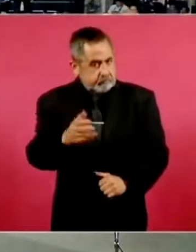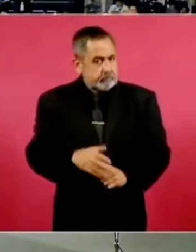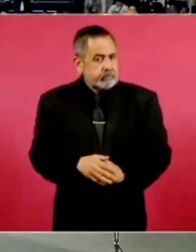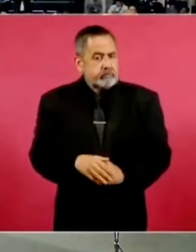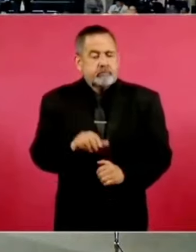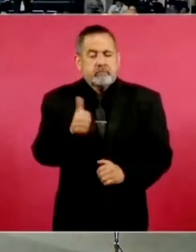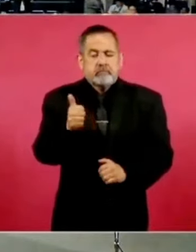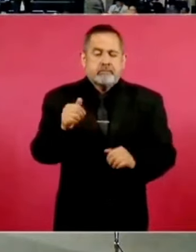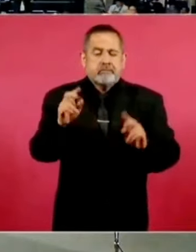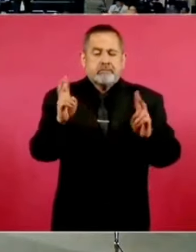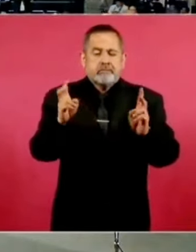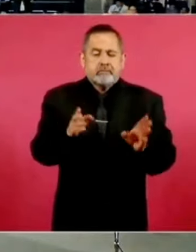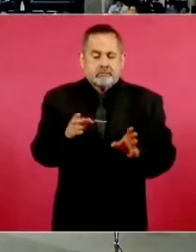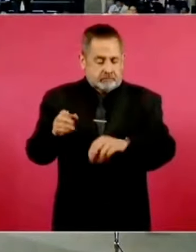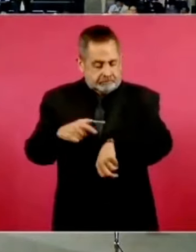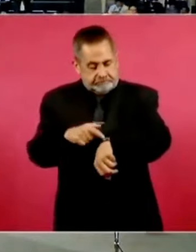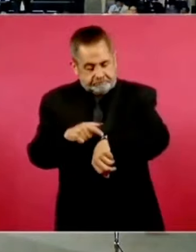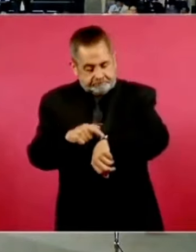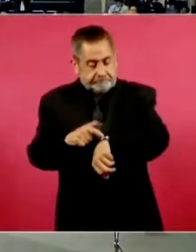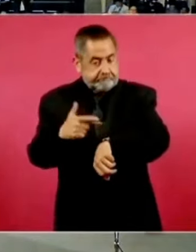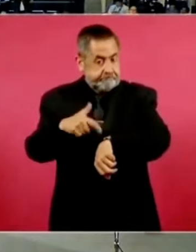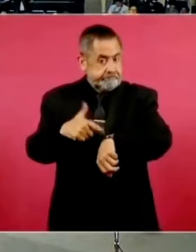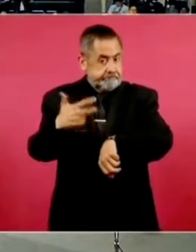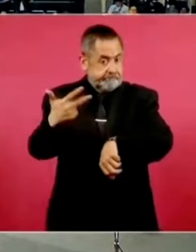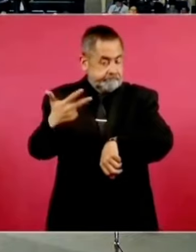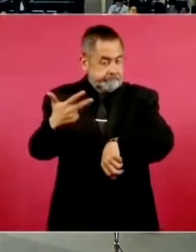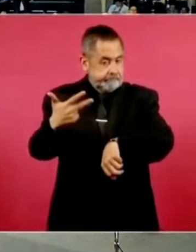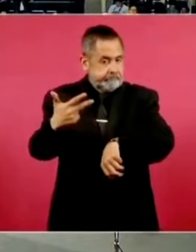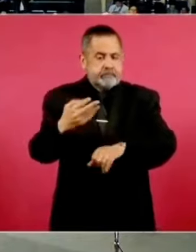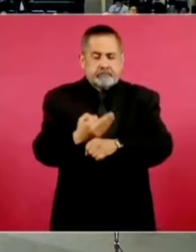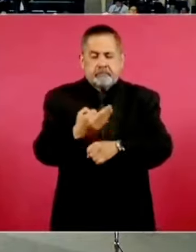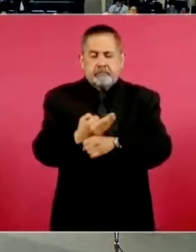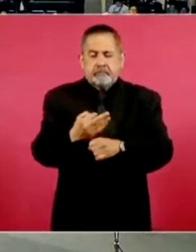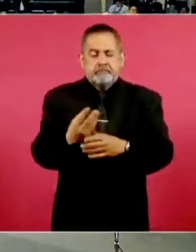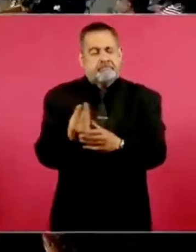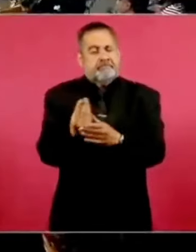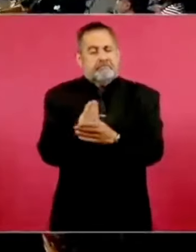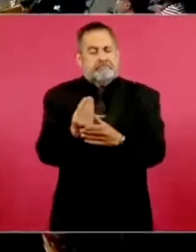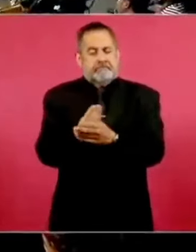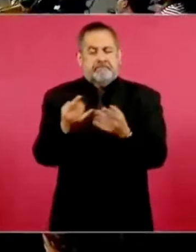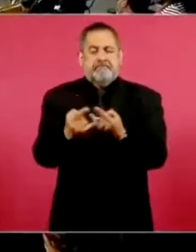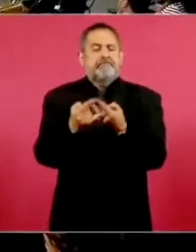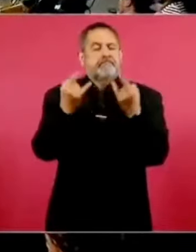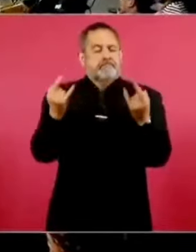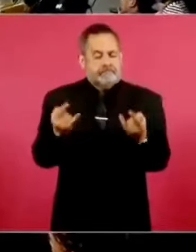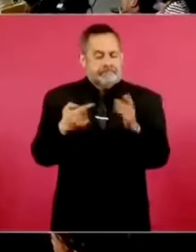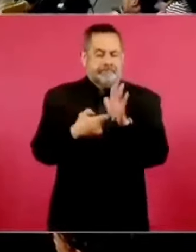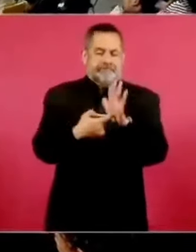porque ya viene, ya van a ser las ocho y vamos a la clase de historia.